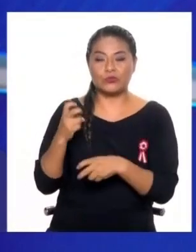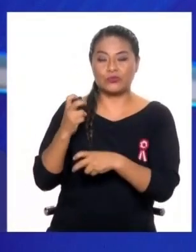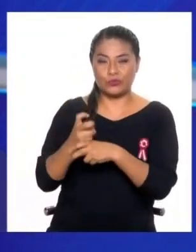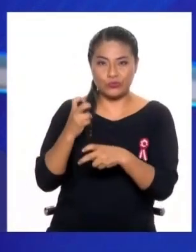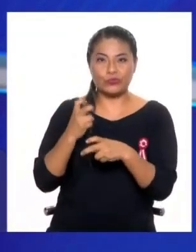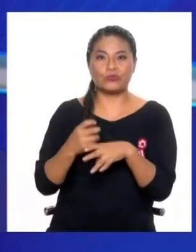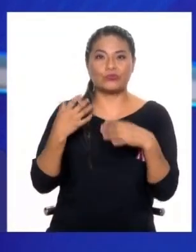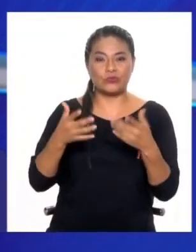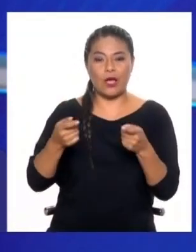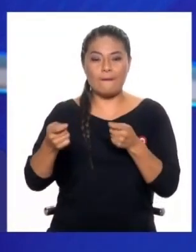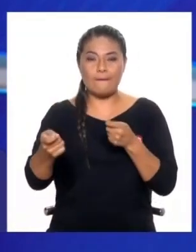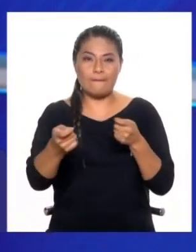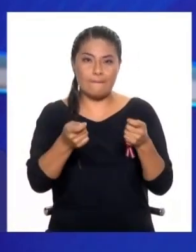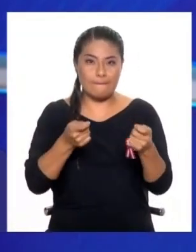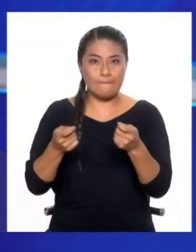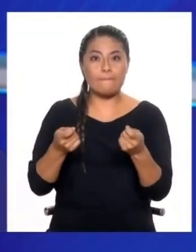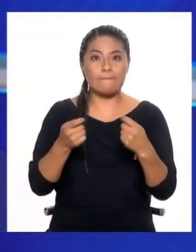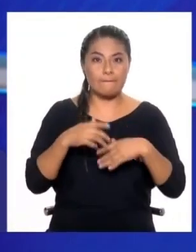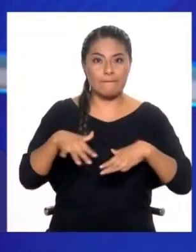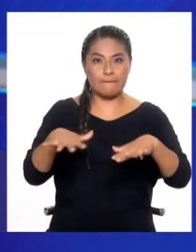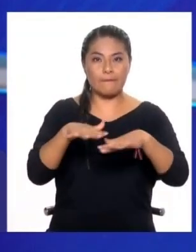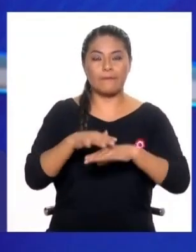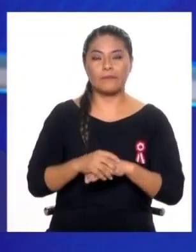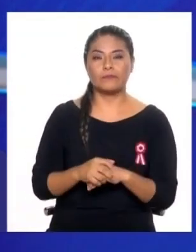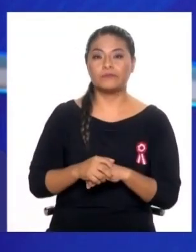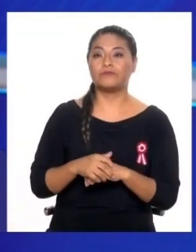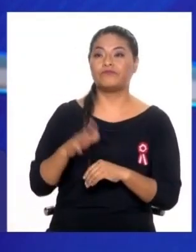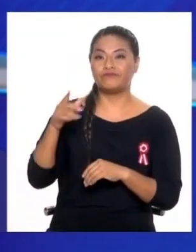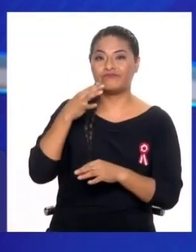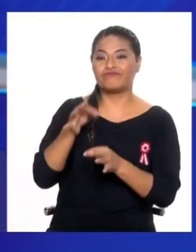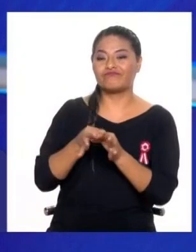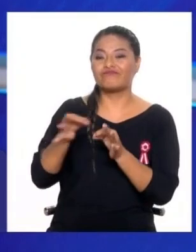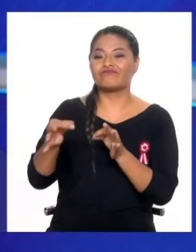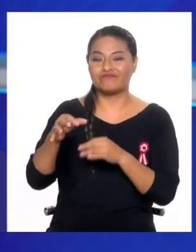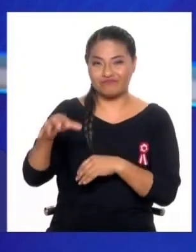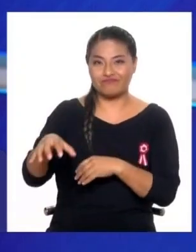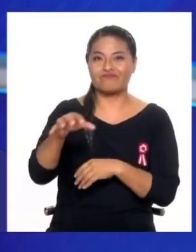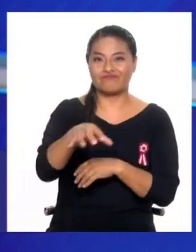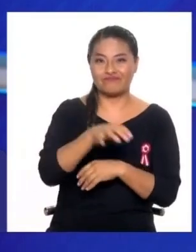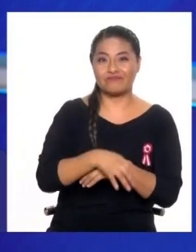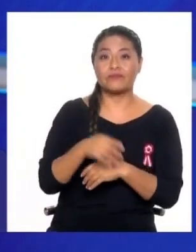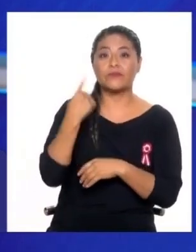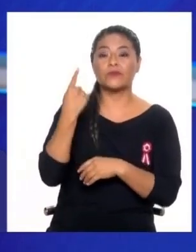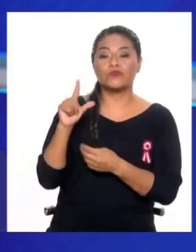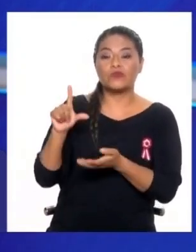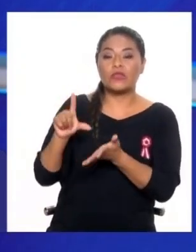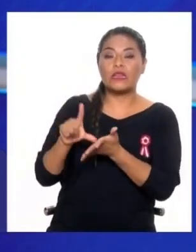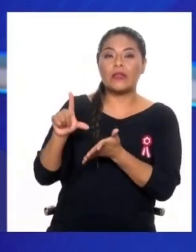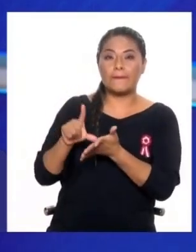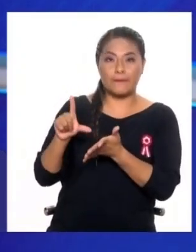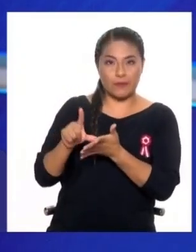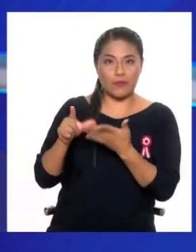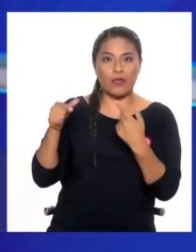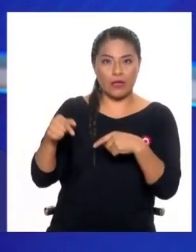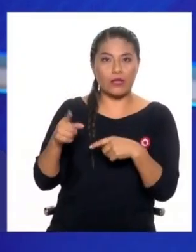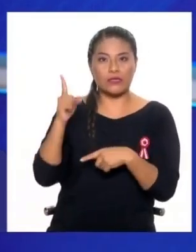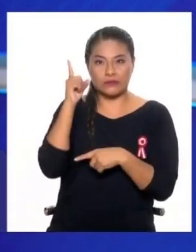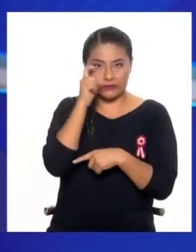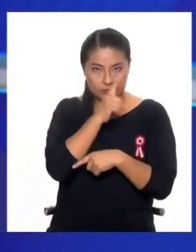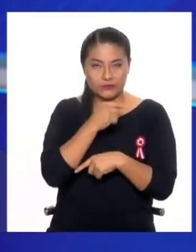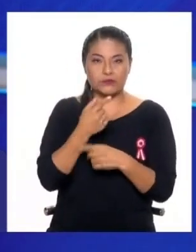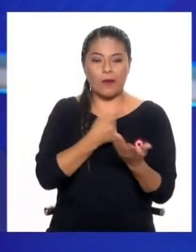capacidad de gestión de los gobiernos subnacionales, sobre todo provinciales. Ya solamente Lima es una ciudad difícil de planificar.